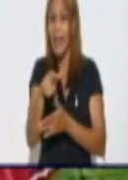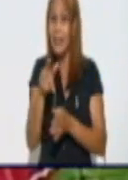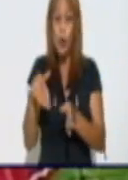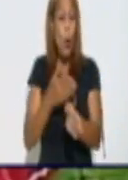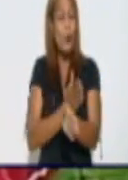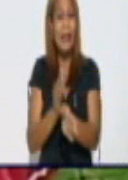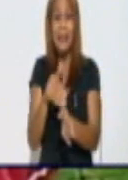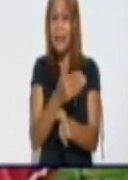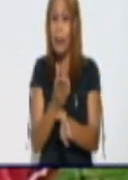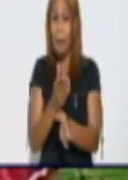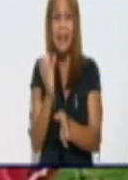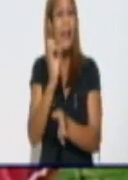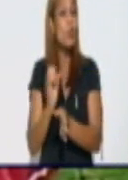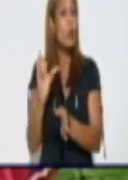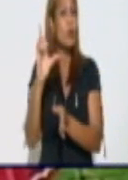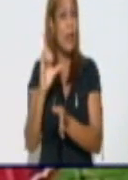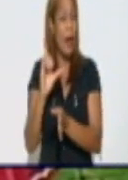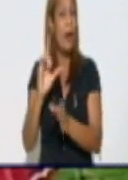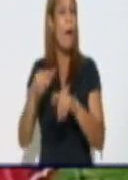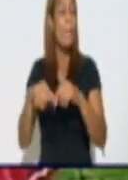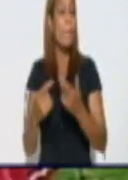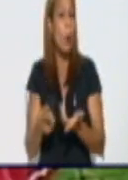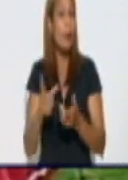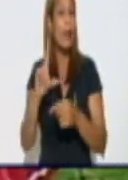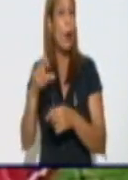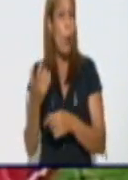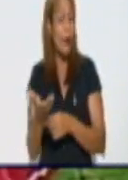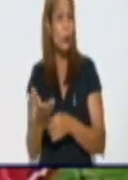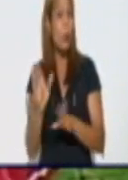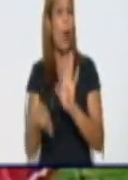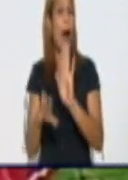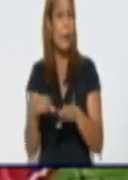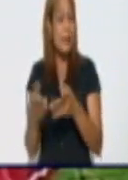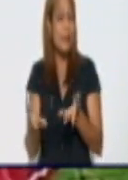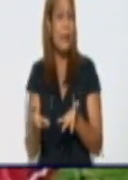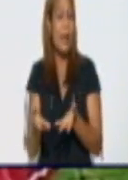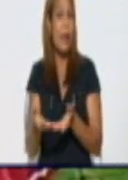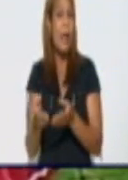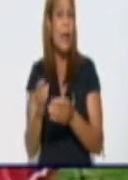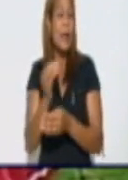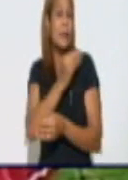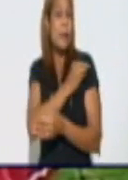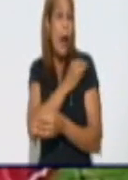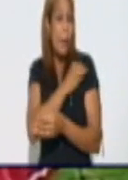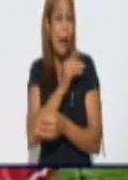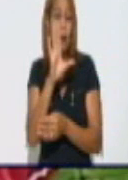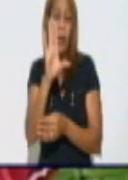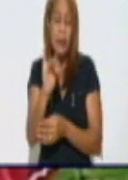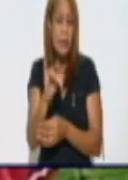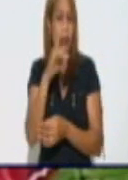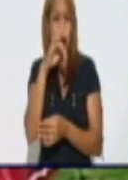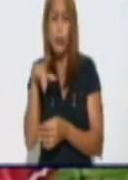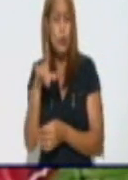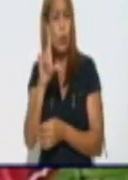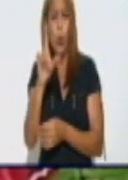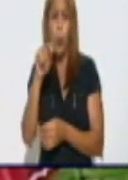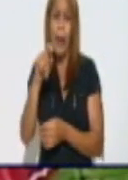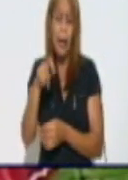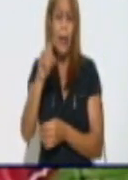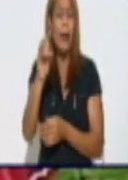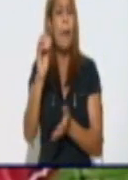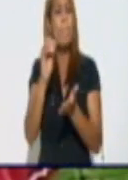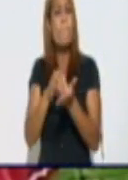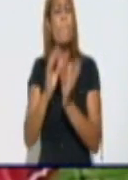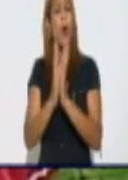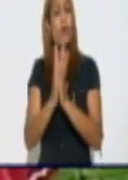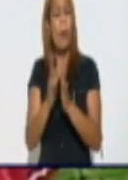social, porque cuando le llaman la atención se fresquean con los vecinos. Y ahí está también el cuerpo de